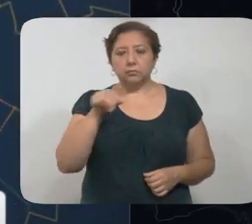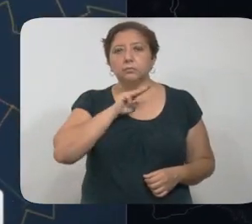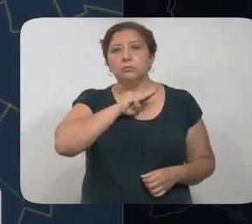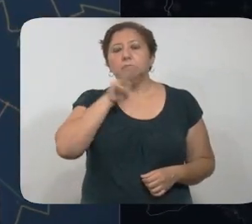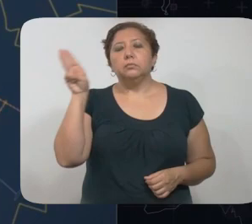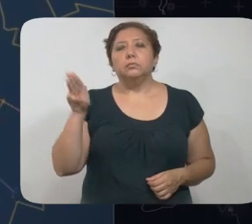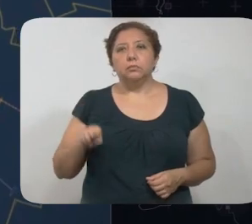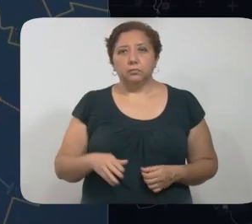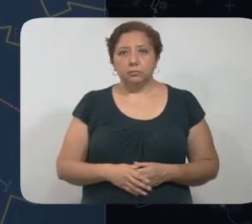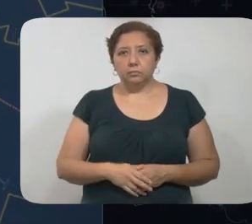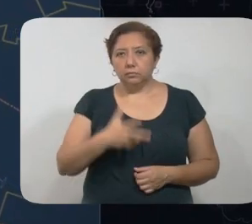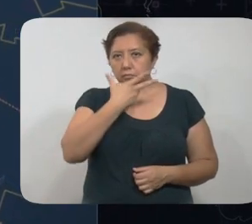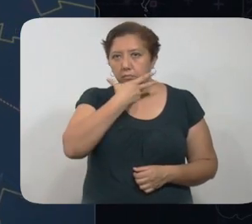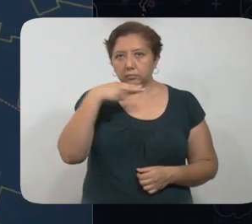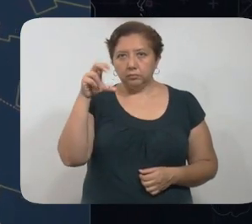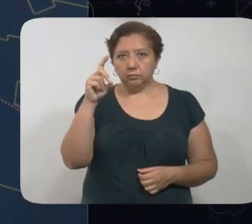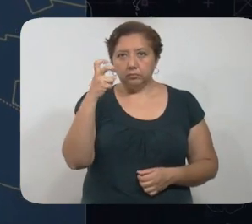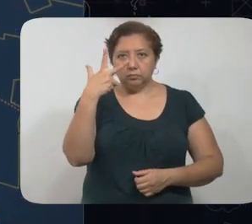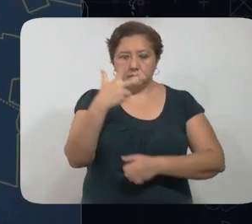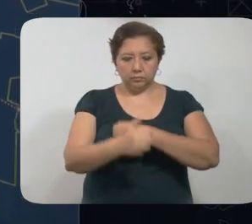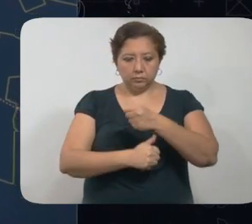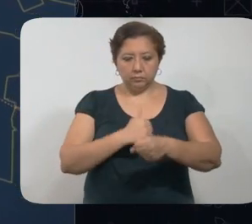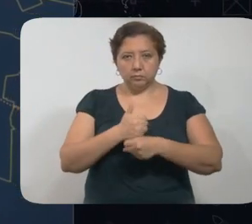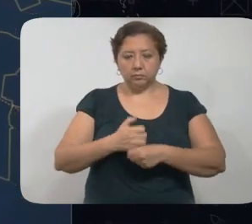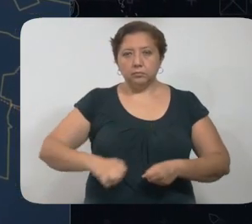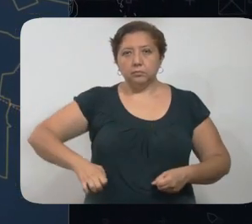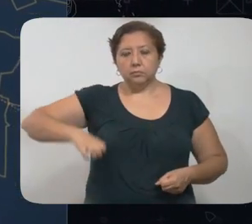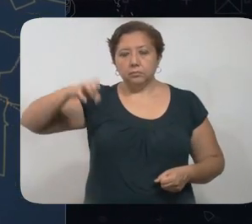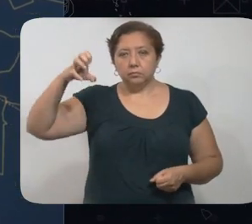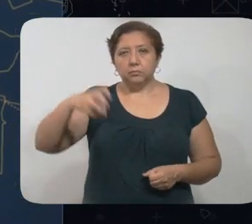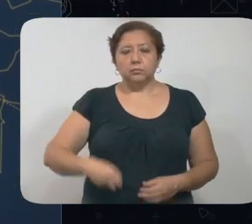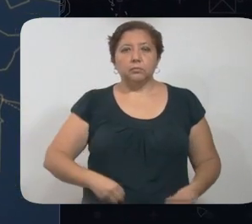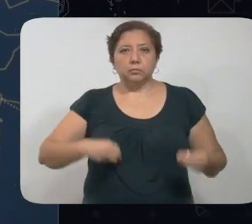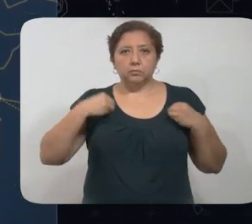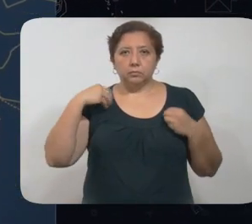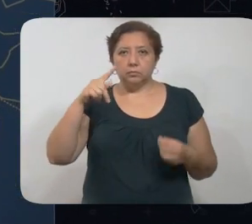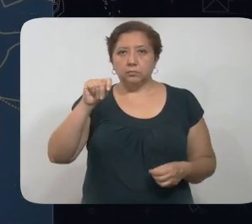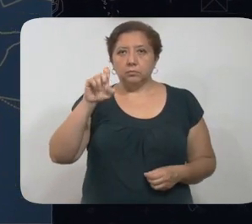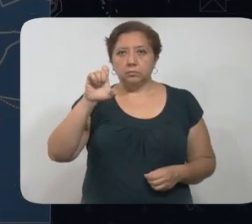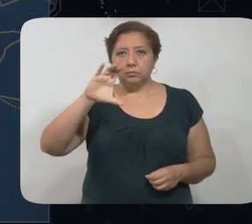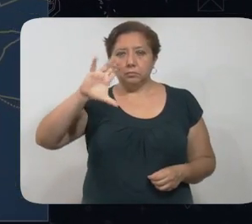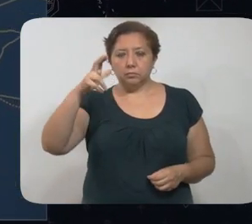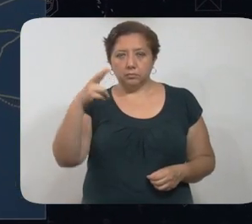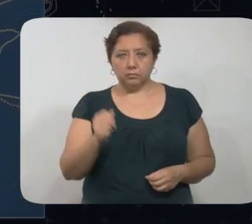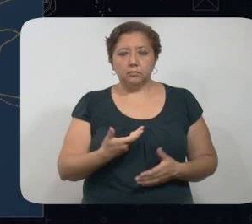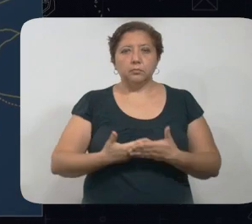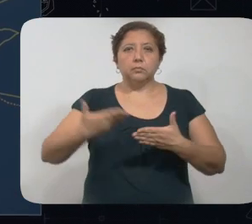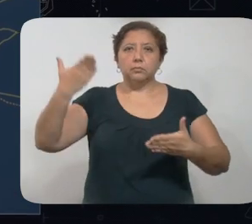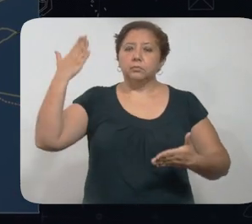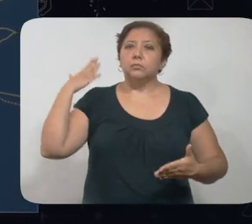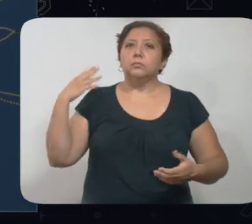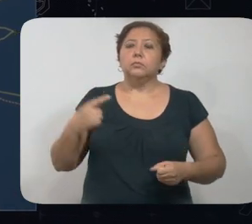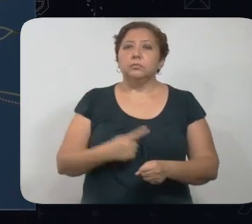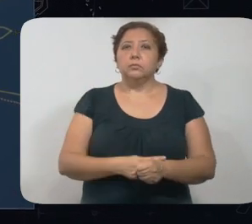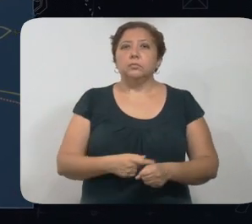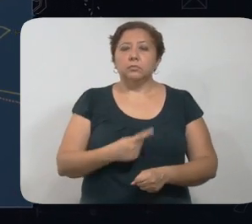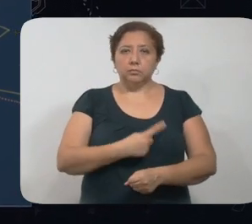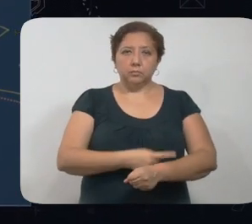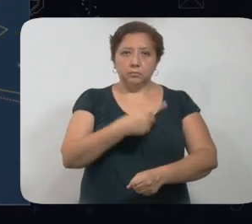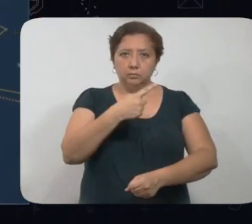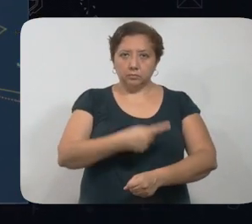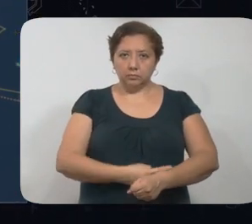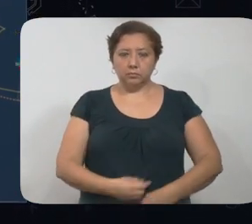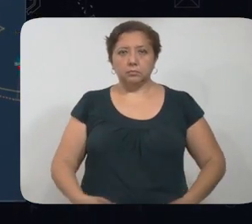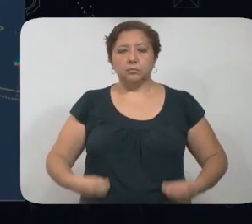fallecimientos. Hombre de 38 años de edad, originario y residente de Telchac, Puerto, con antecedente médico de hipertensión.